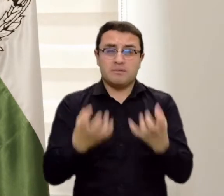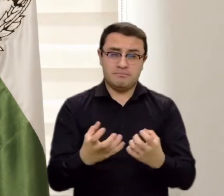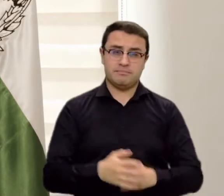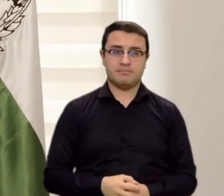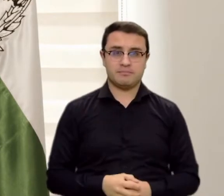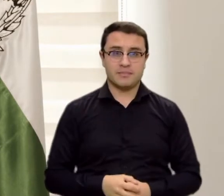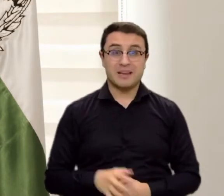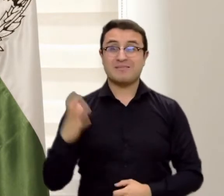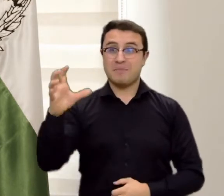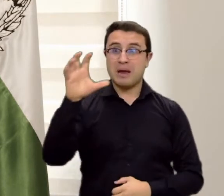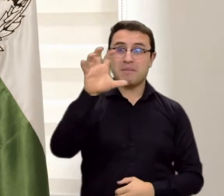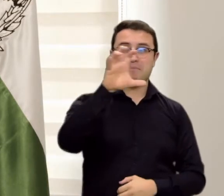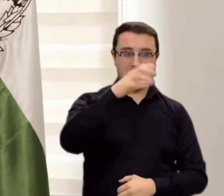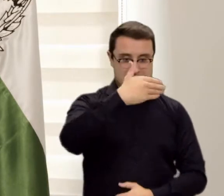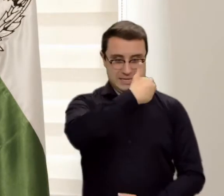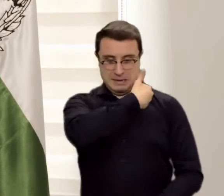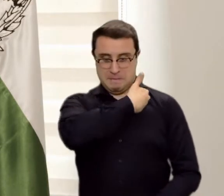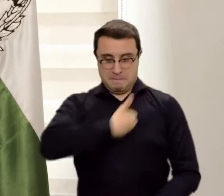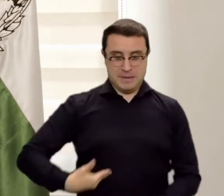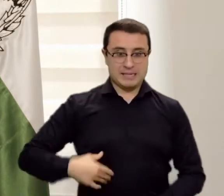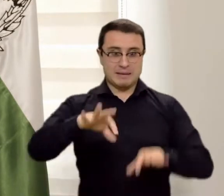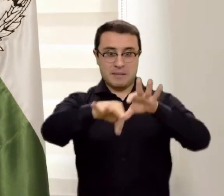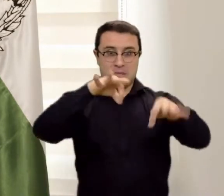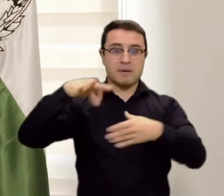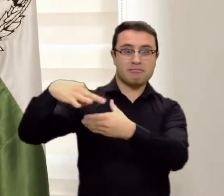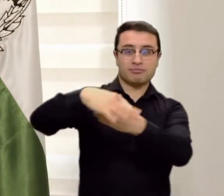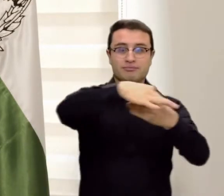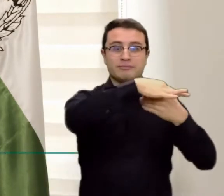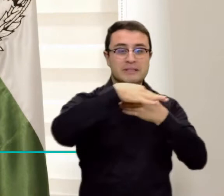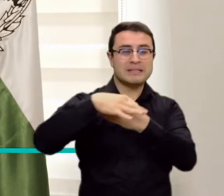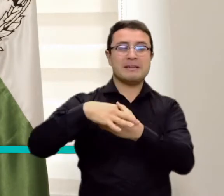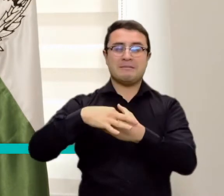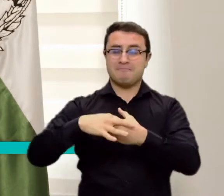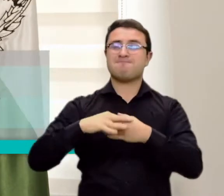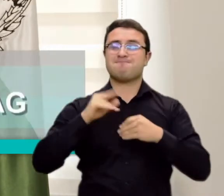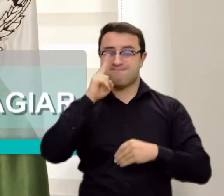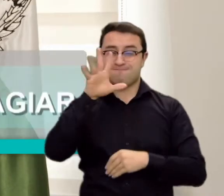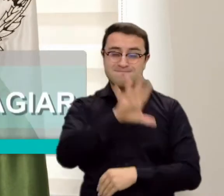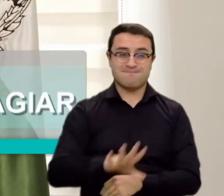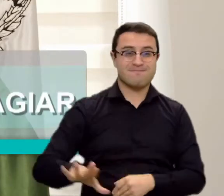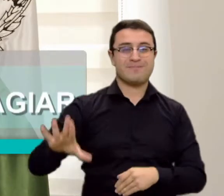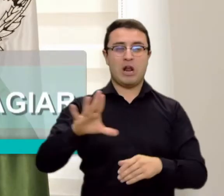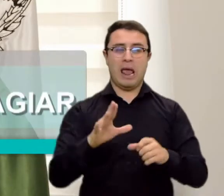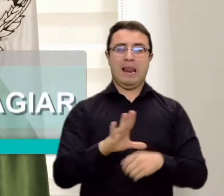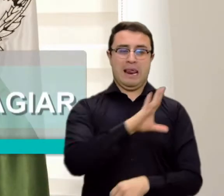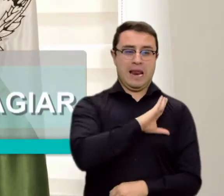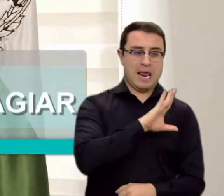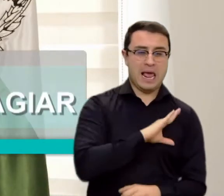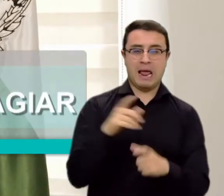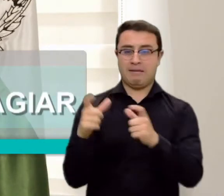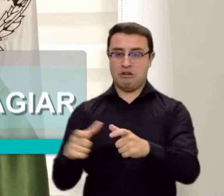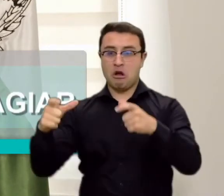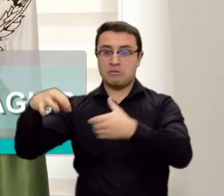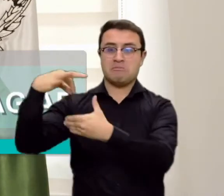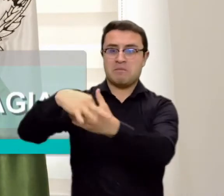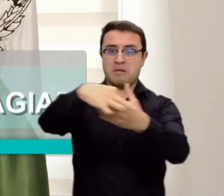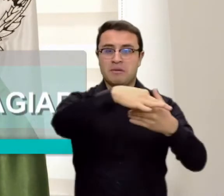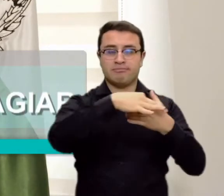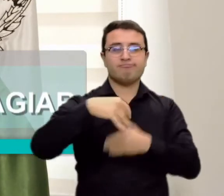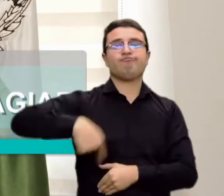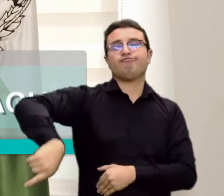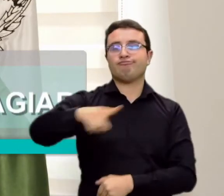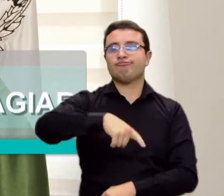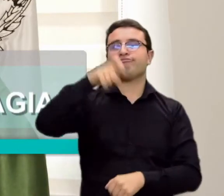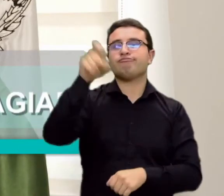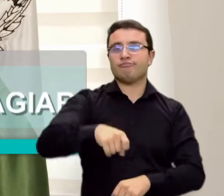Han existido países que les ha tocado hacer elecciones presidenciales masivas, elecciones regionales de alcaldes, de Congreso y